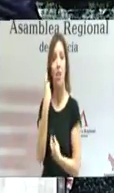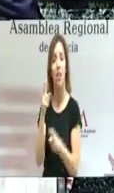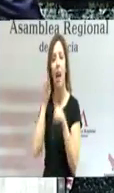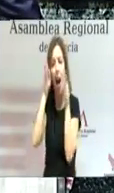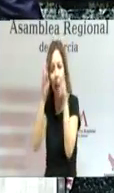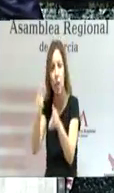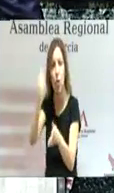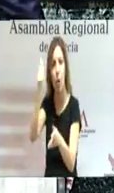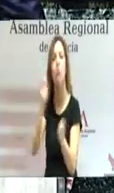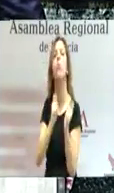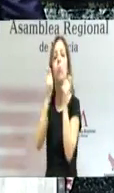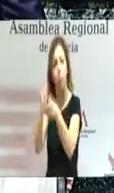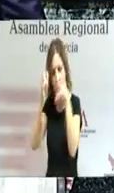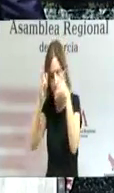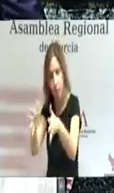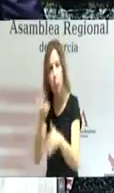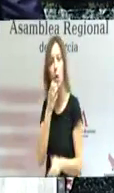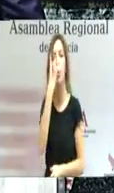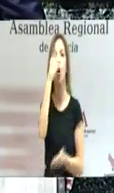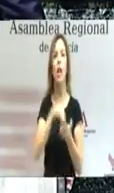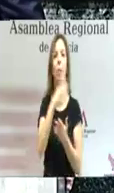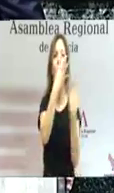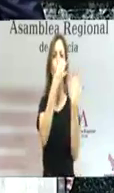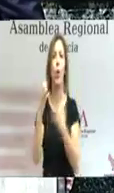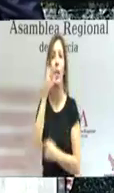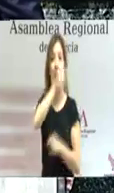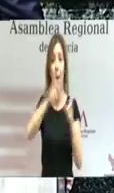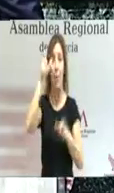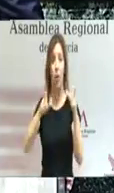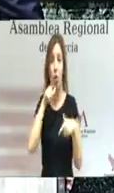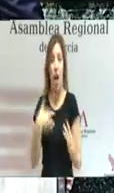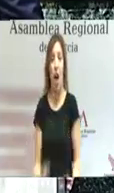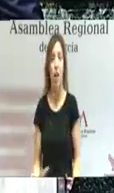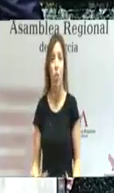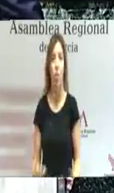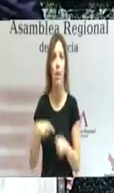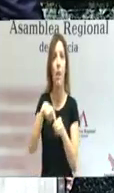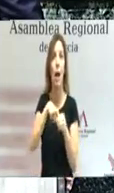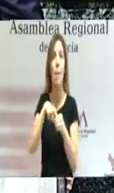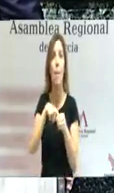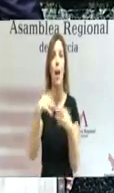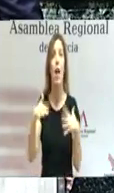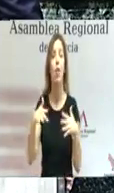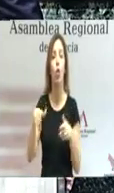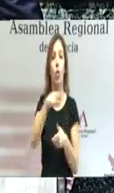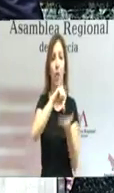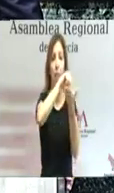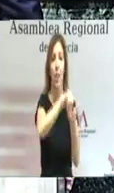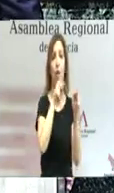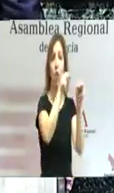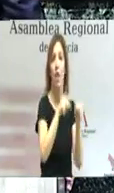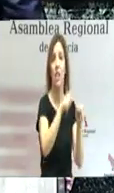la han recibido, como las 3.950 personas que cuentan hoy con plazas en los centros de atención residencial,